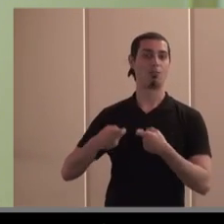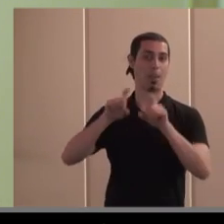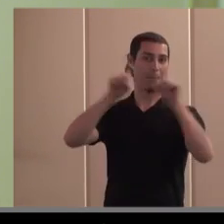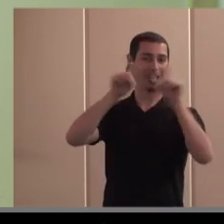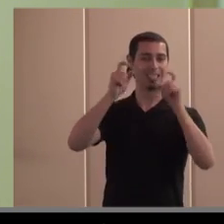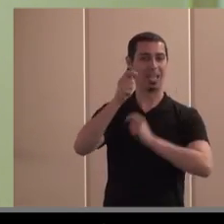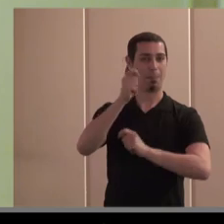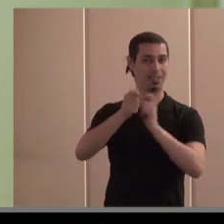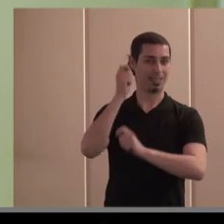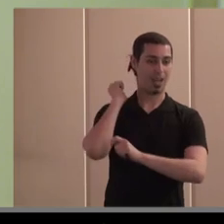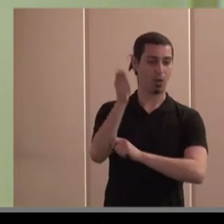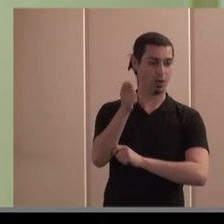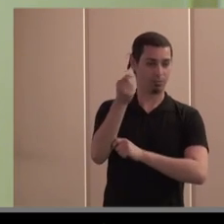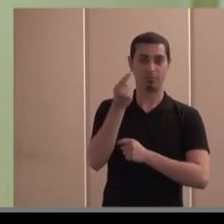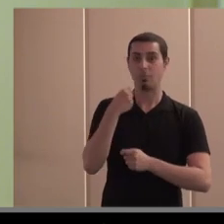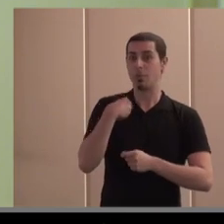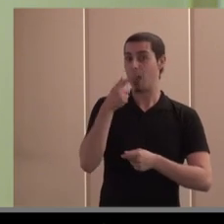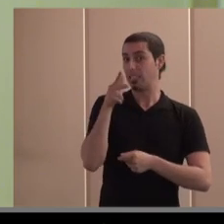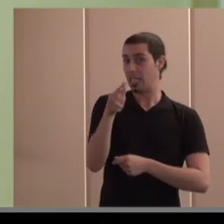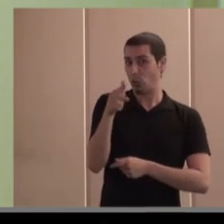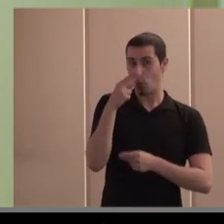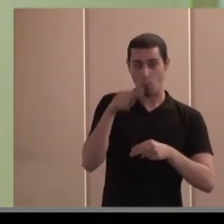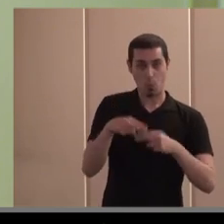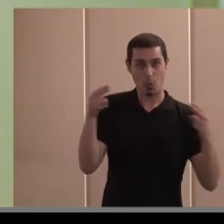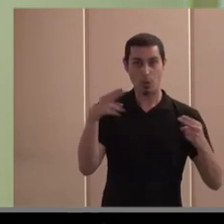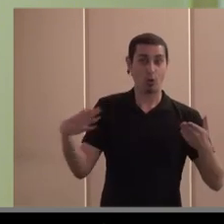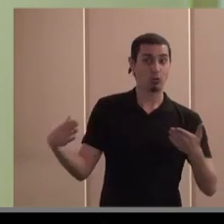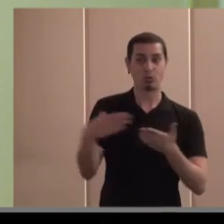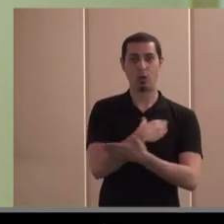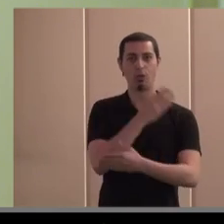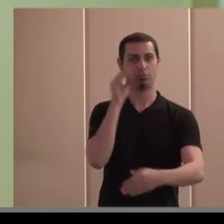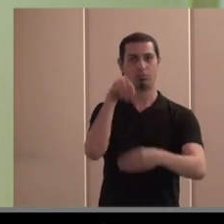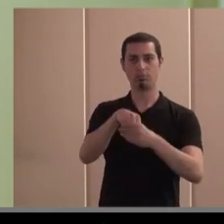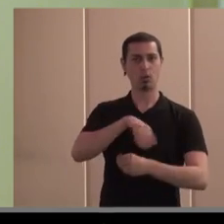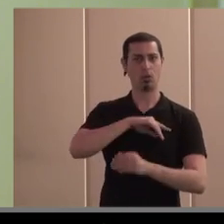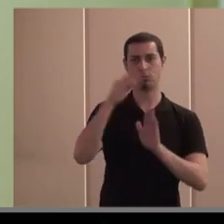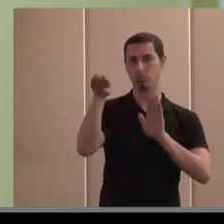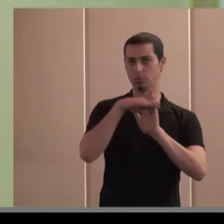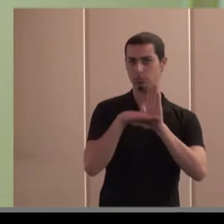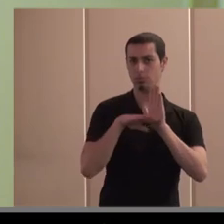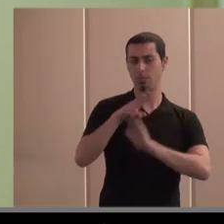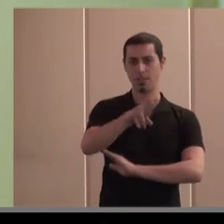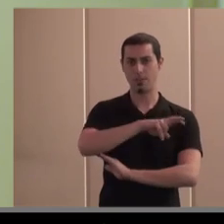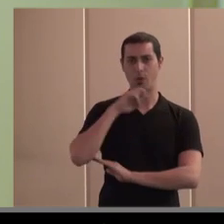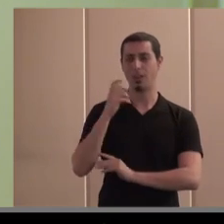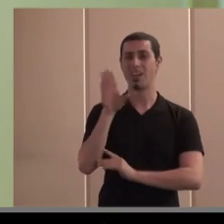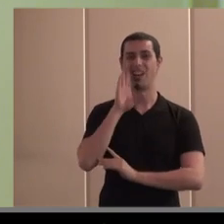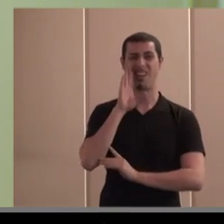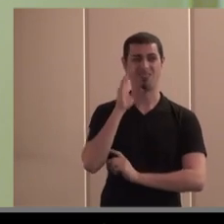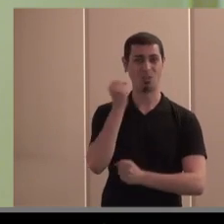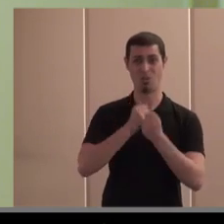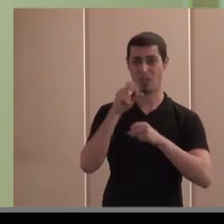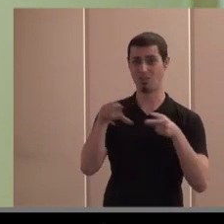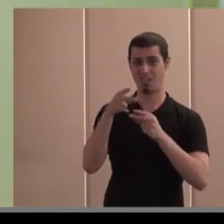que como sabéis son corporaciones de derecho público pero que actúan todas ellas con los principios y valores de economía social que acabo de